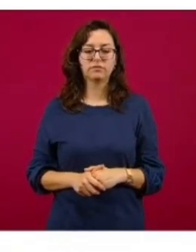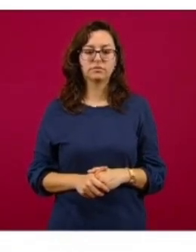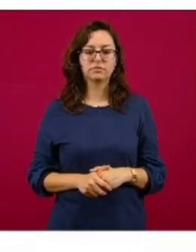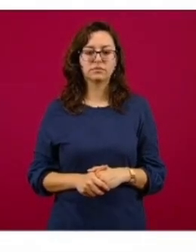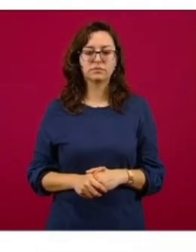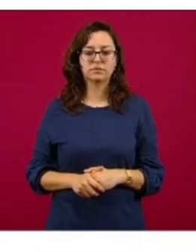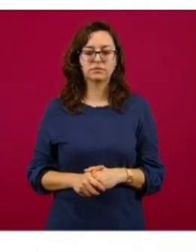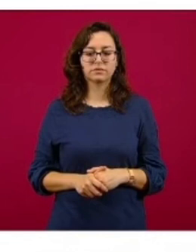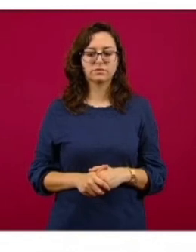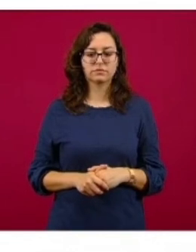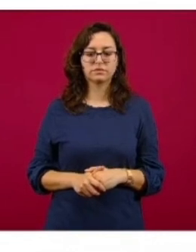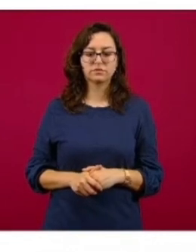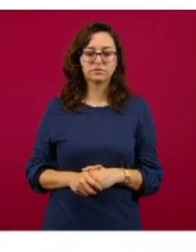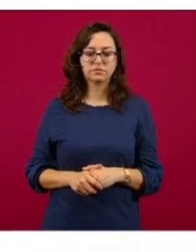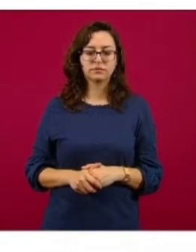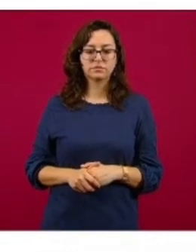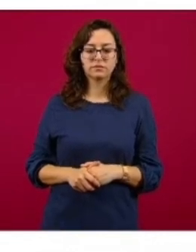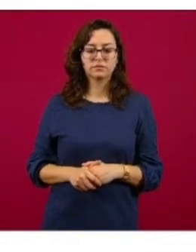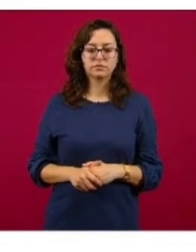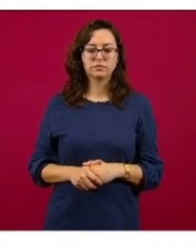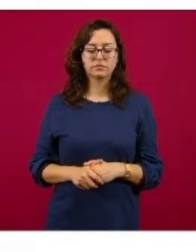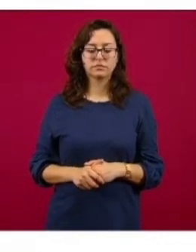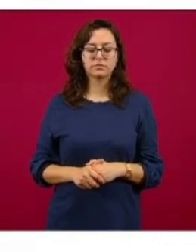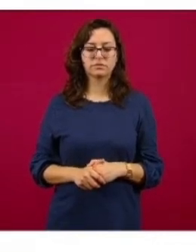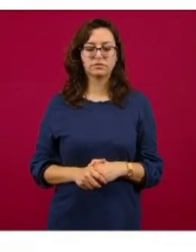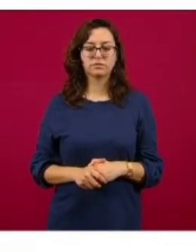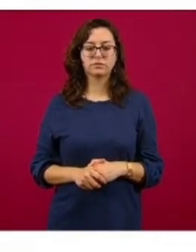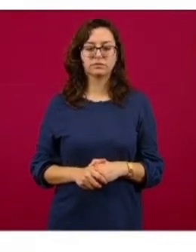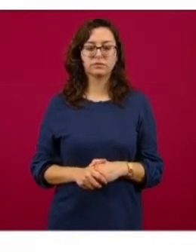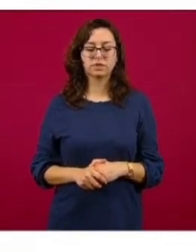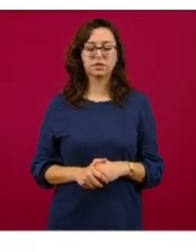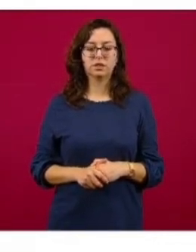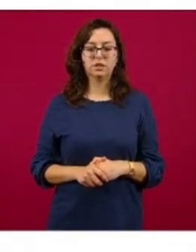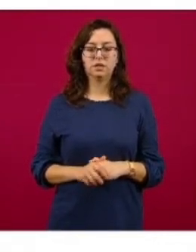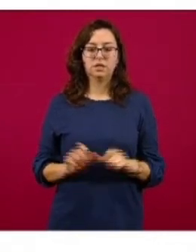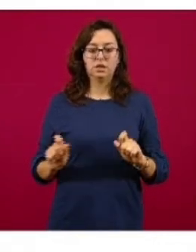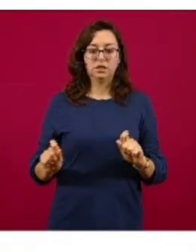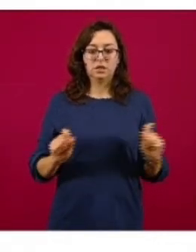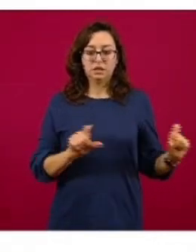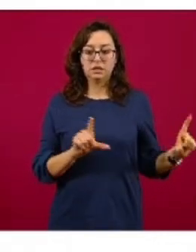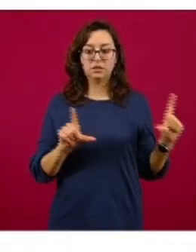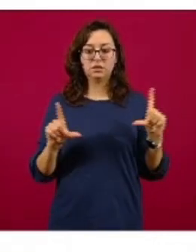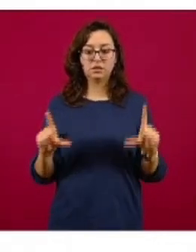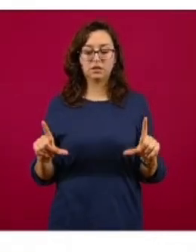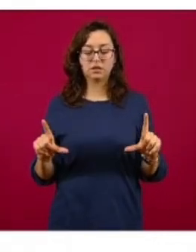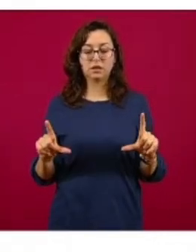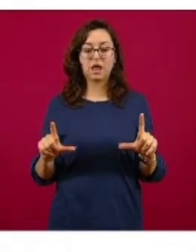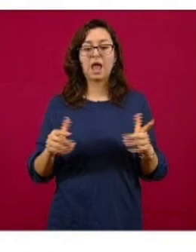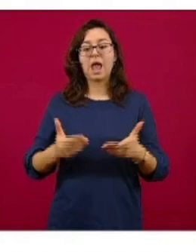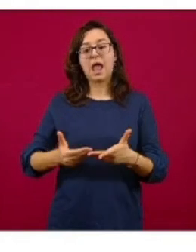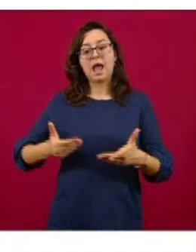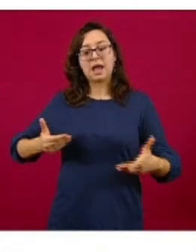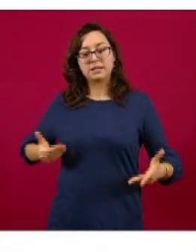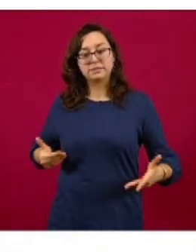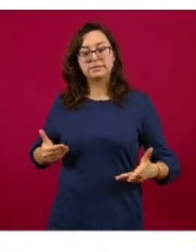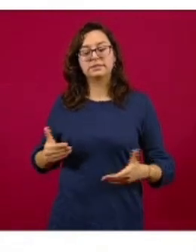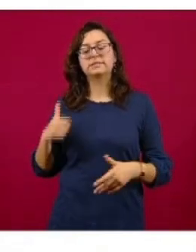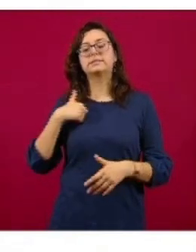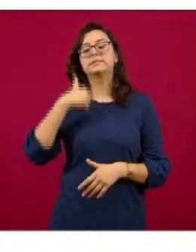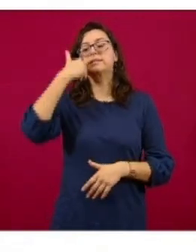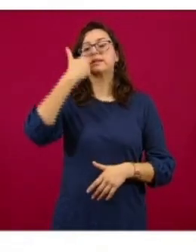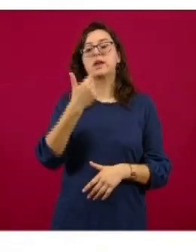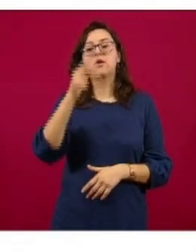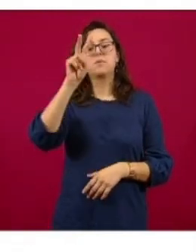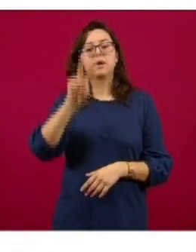diapositiva, hacer un verdadero agradecimiento